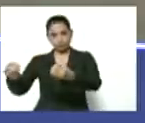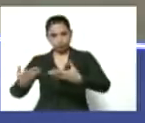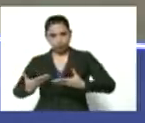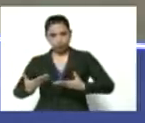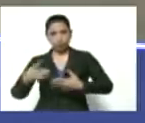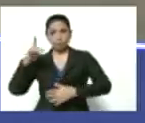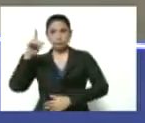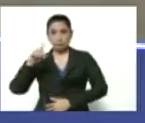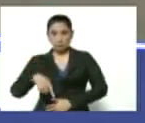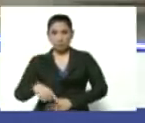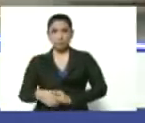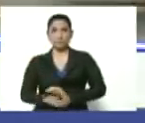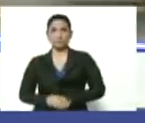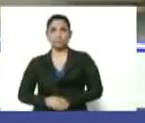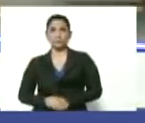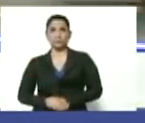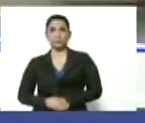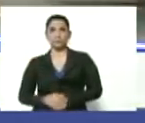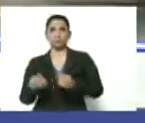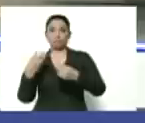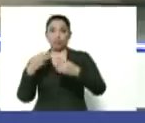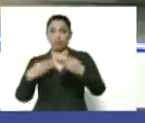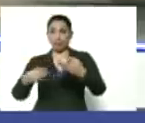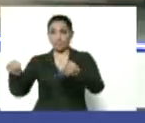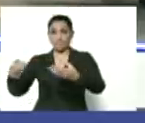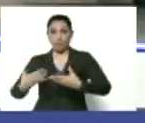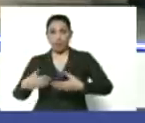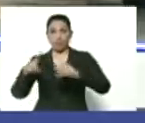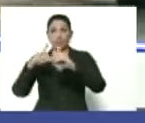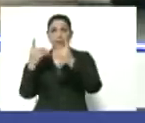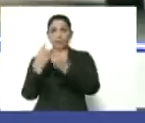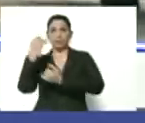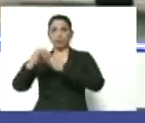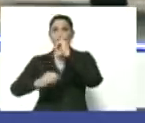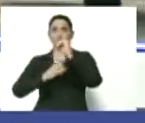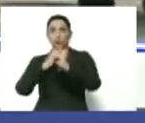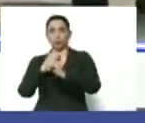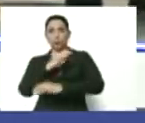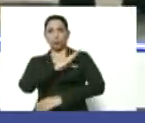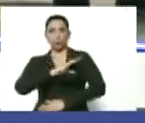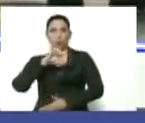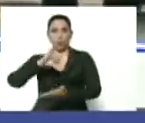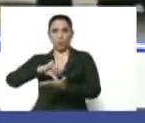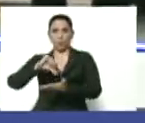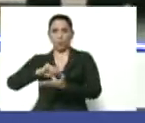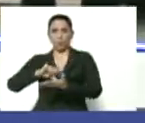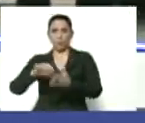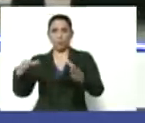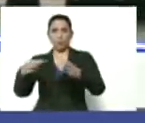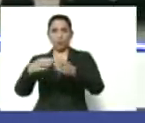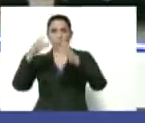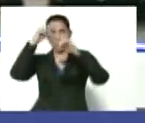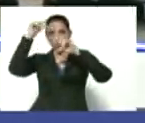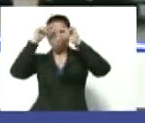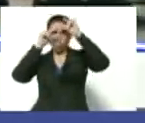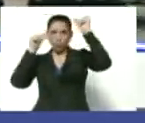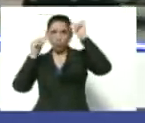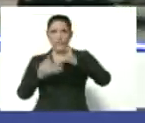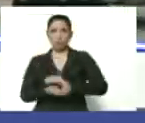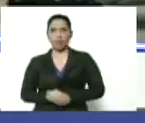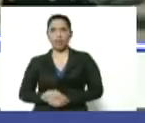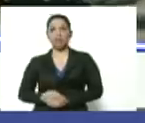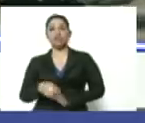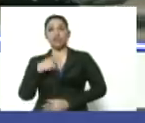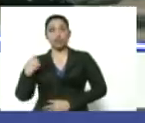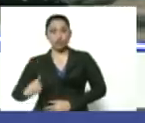También está llegando una donación del Departamento Internacional del Comité Central del Partido Comunista de China.